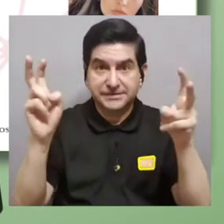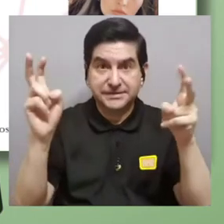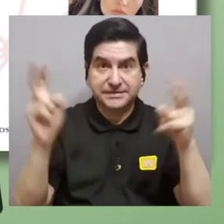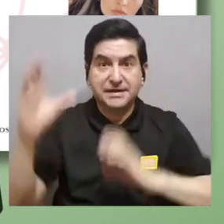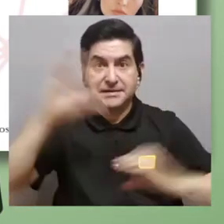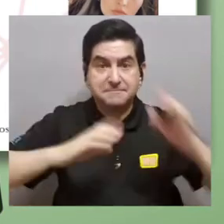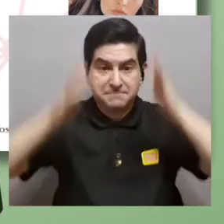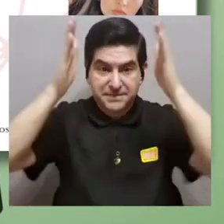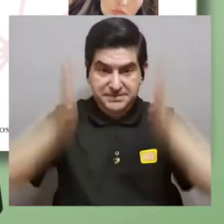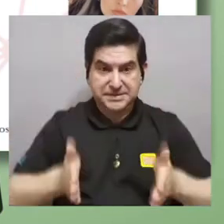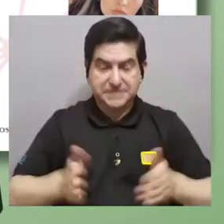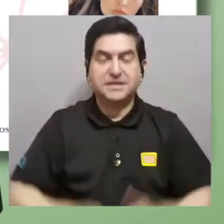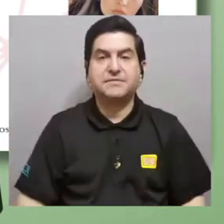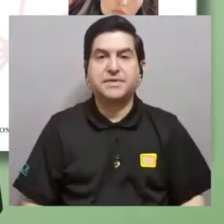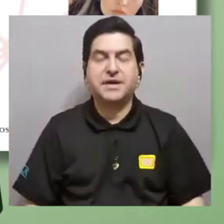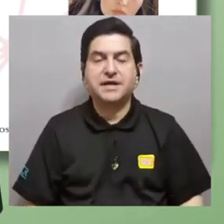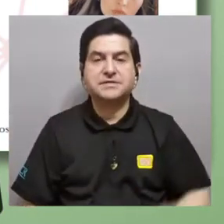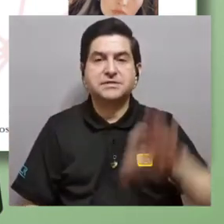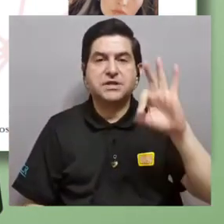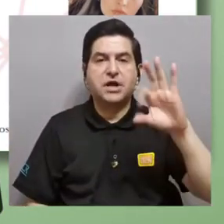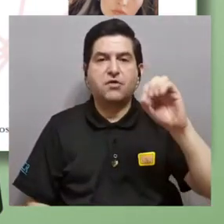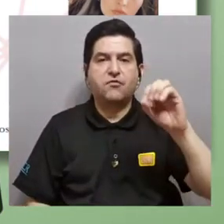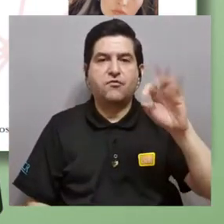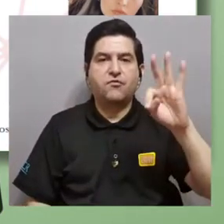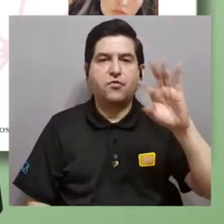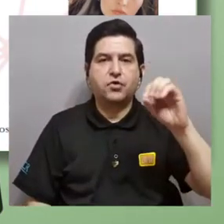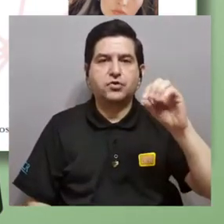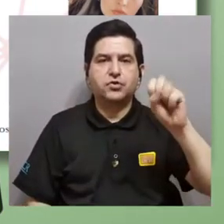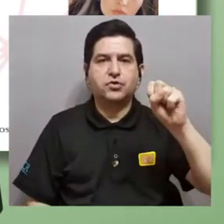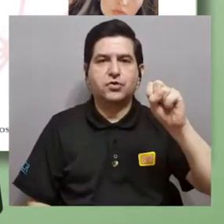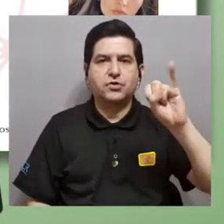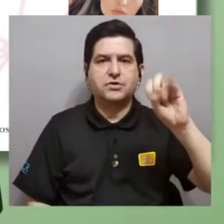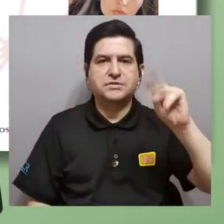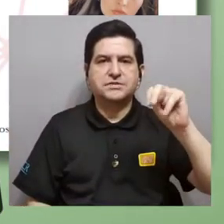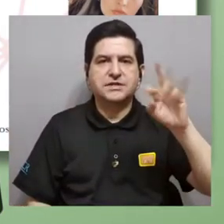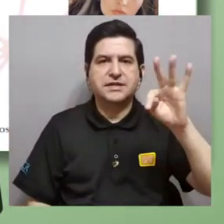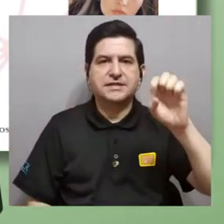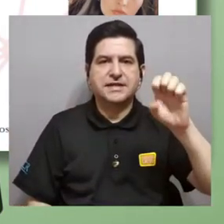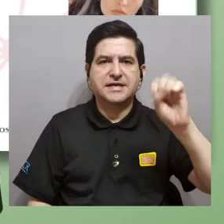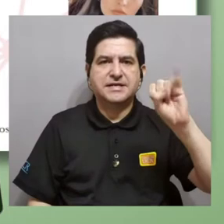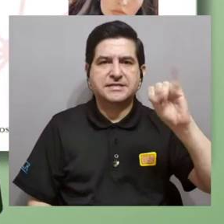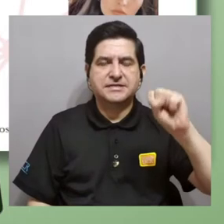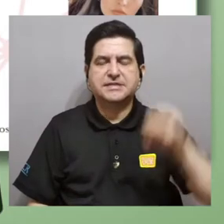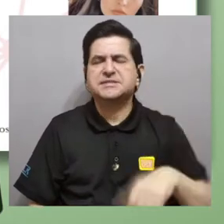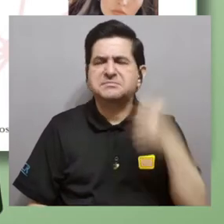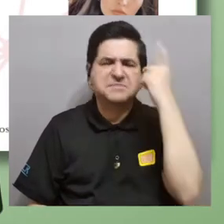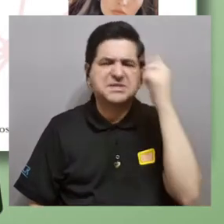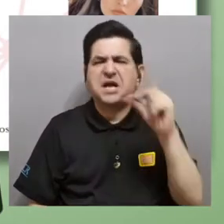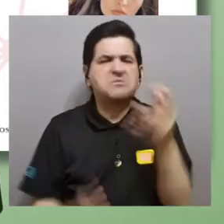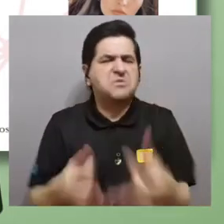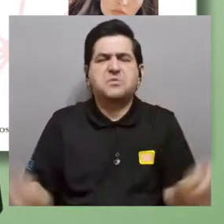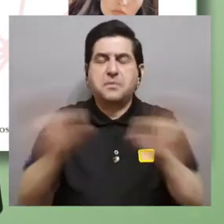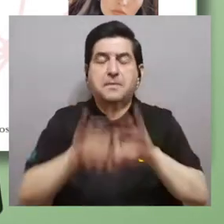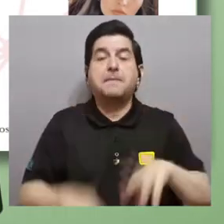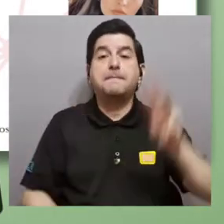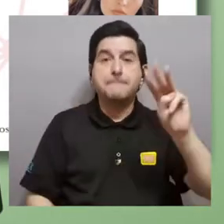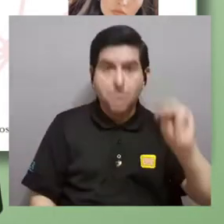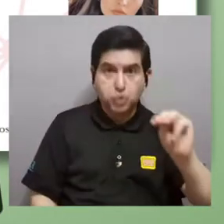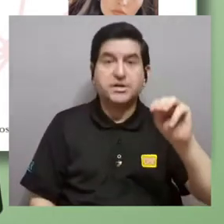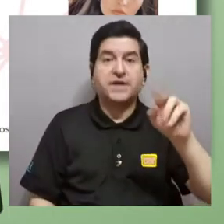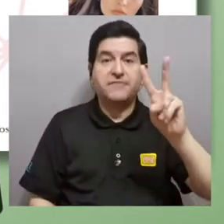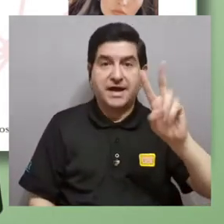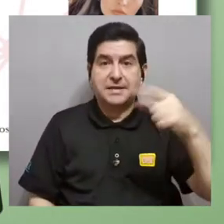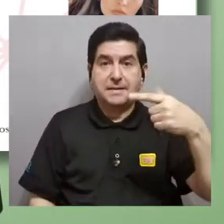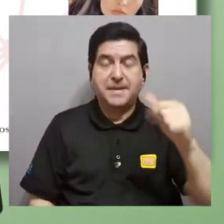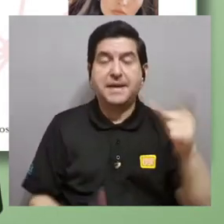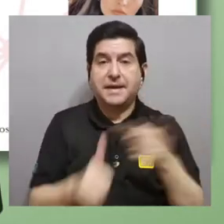esto, este tema, los científicos de la fotosíntesis lo han dejado muy de lado, pensaban que no era importante. Montserrat, por cierto, es